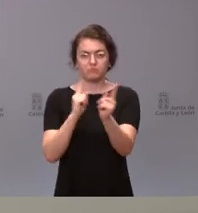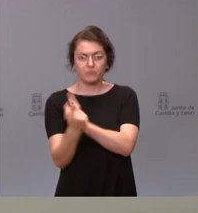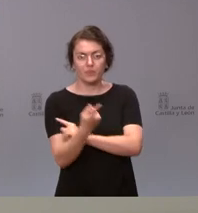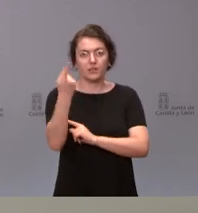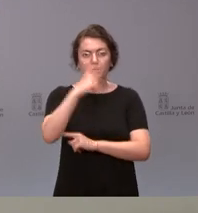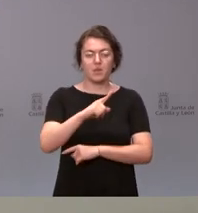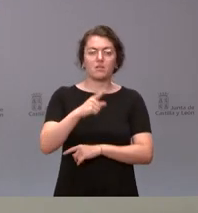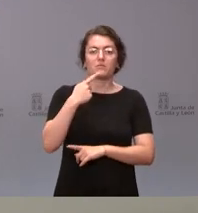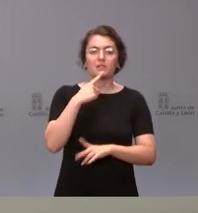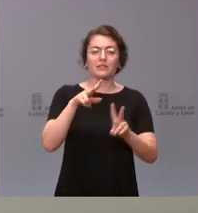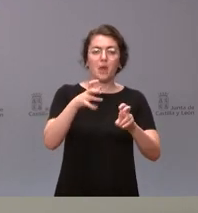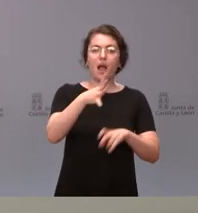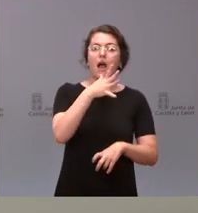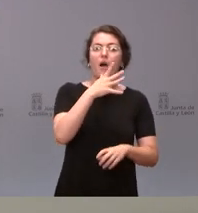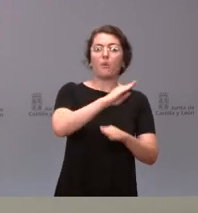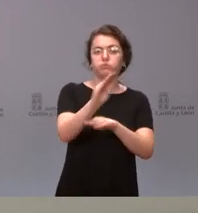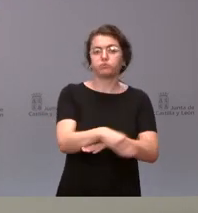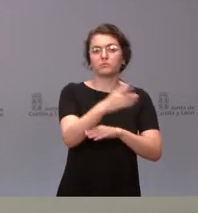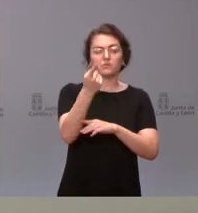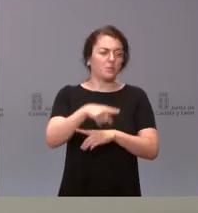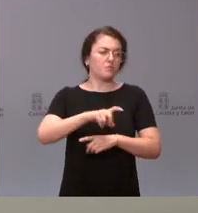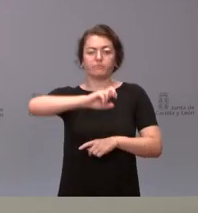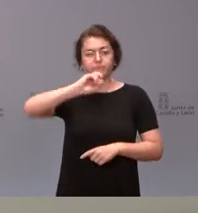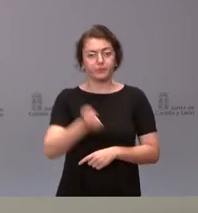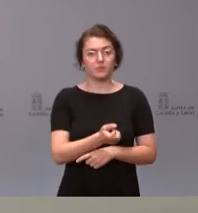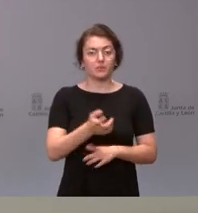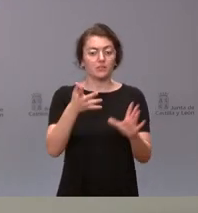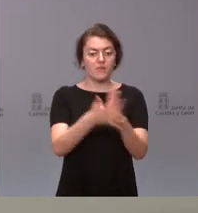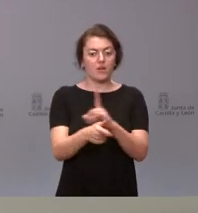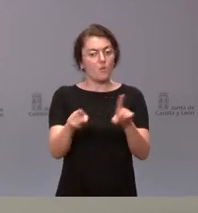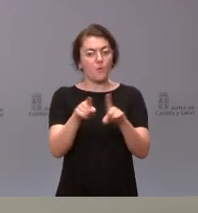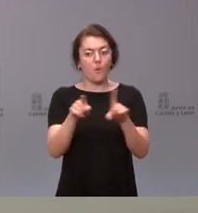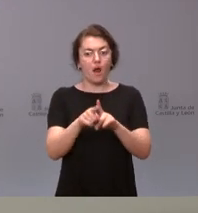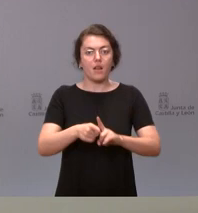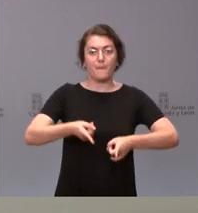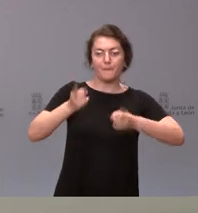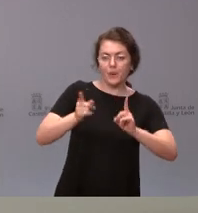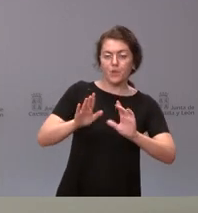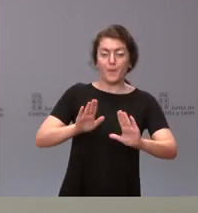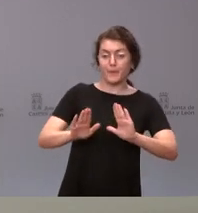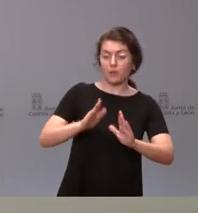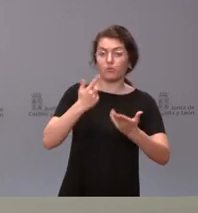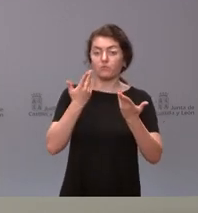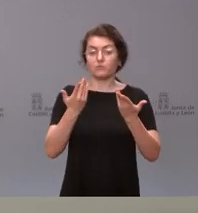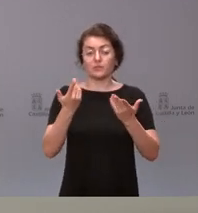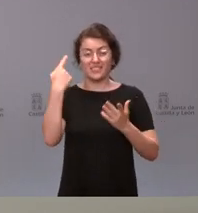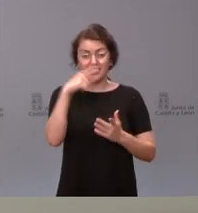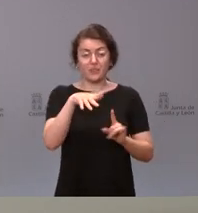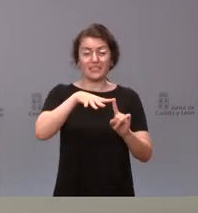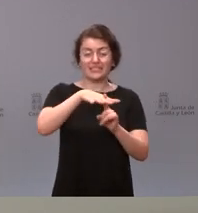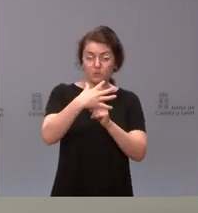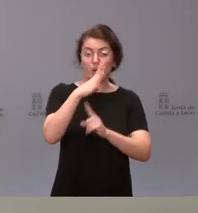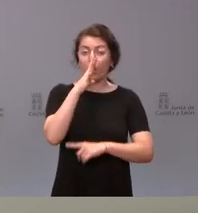y dispositivos adicionales. Y, por tanto, este es el resumen. Hay que llamar a la prevención, a la precaución, el contexto que atravesamos especialmente